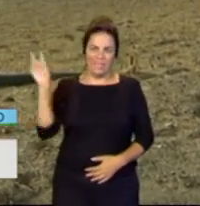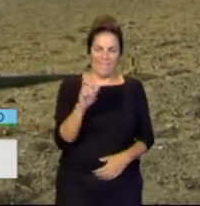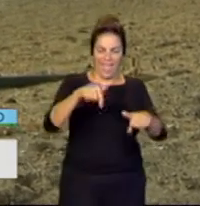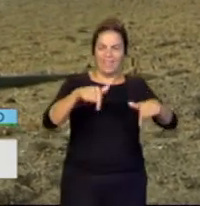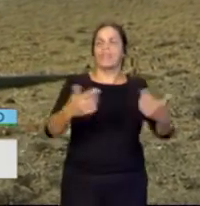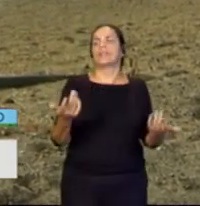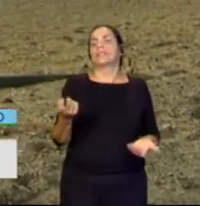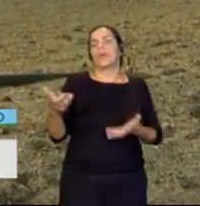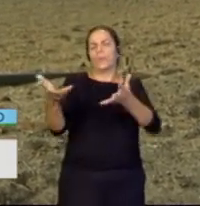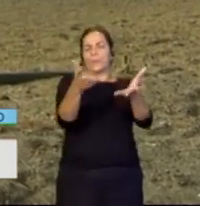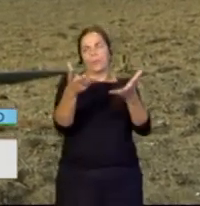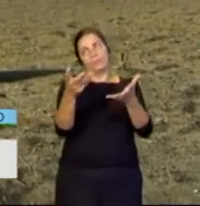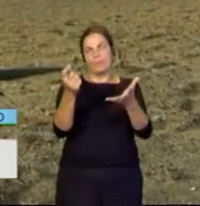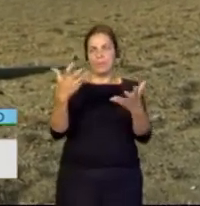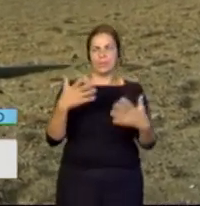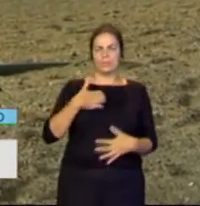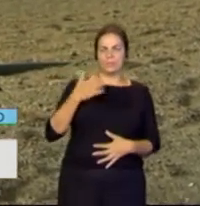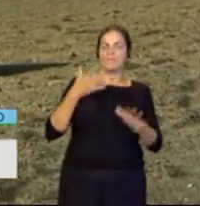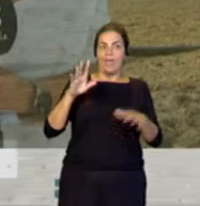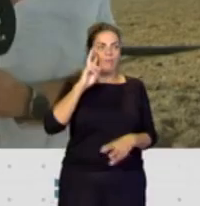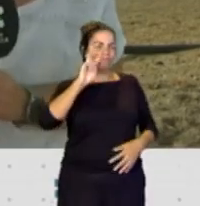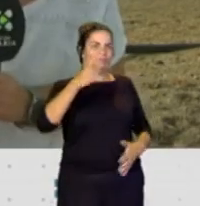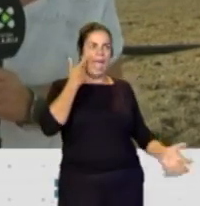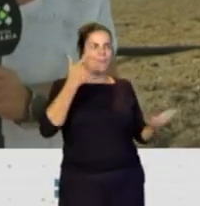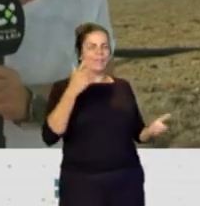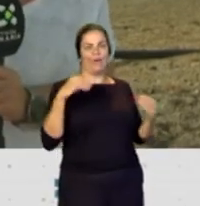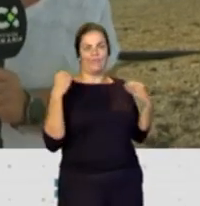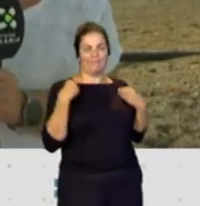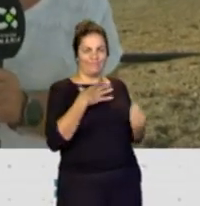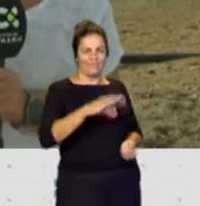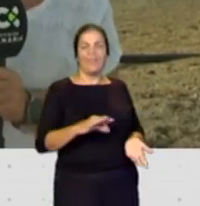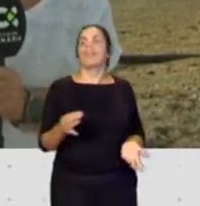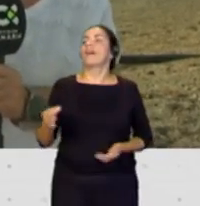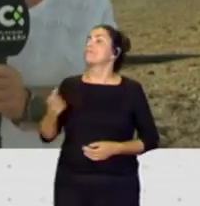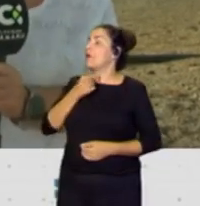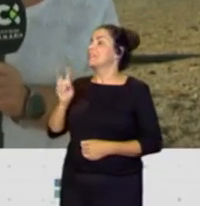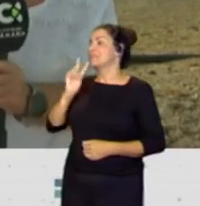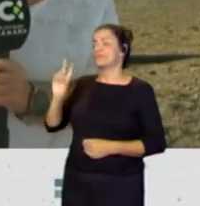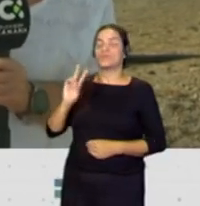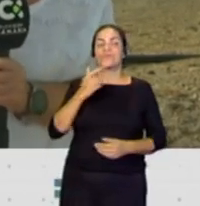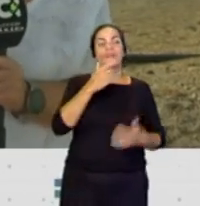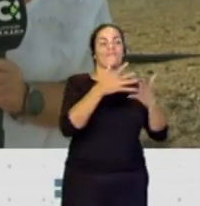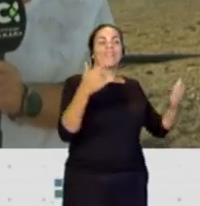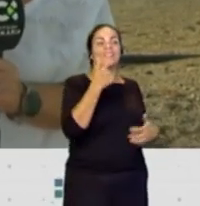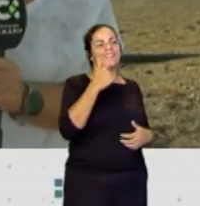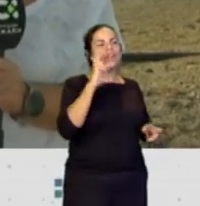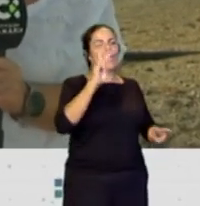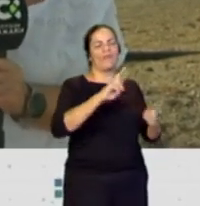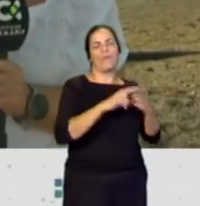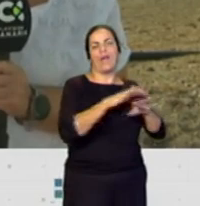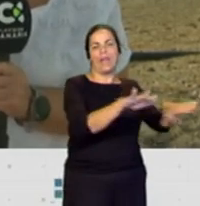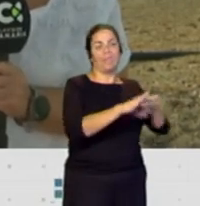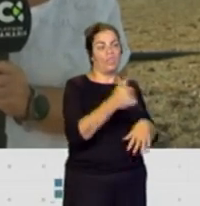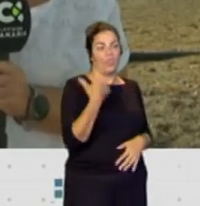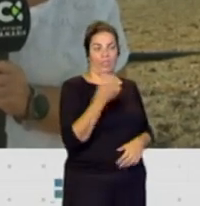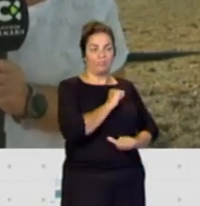Hay que sufrir un poquito el viento, pero también disfrutar del espectáculo. Me gustó, me gustó mucho eso de nos vemos en la playa. Yo hasta septiembre no puedo visitarla. Pero es